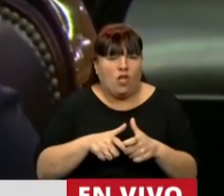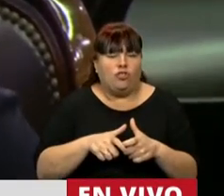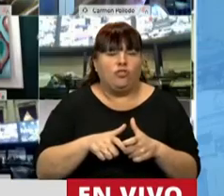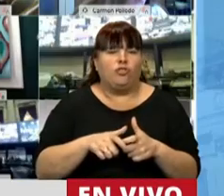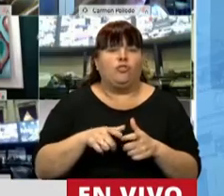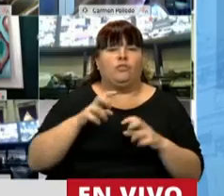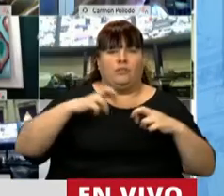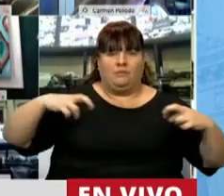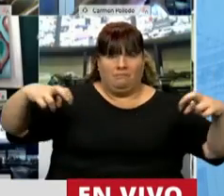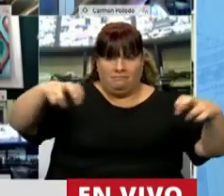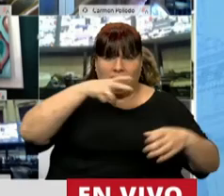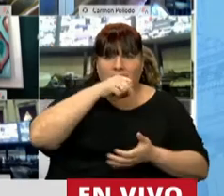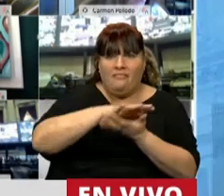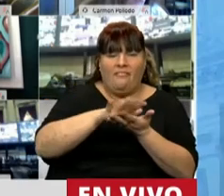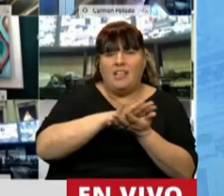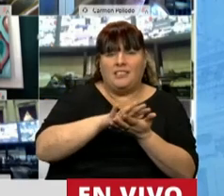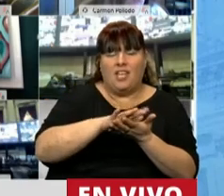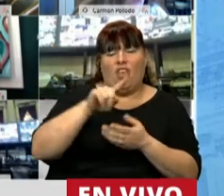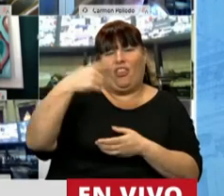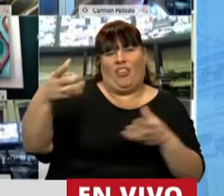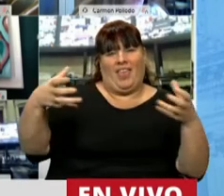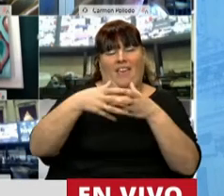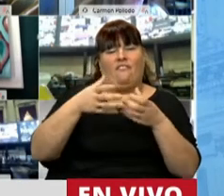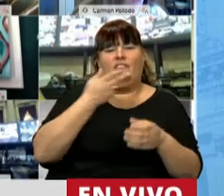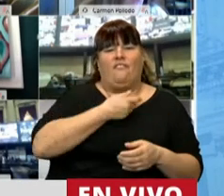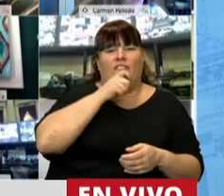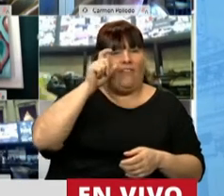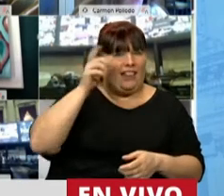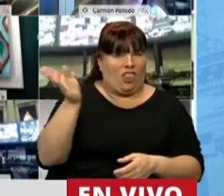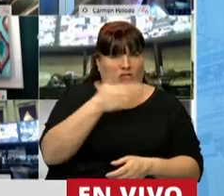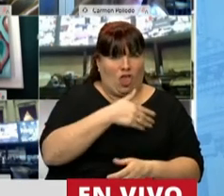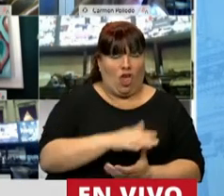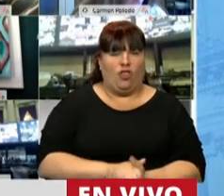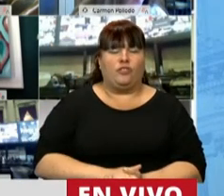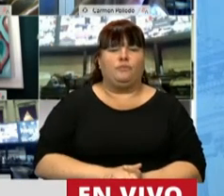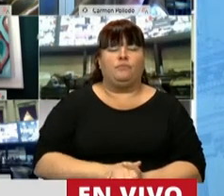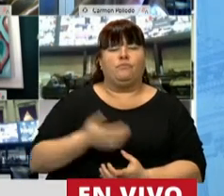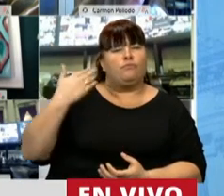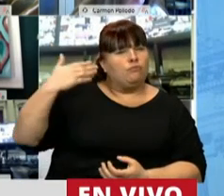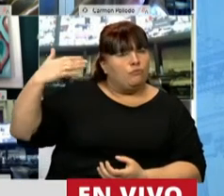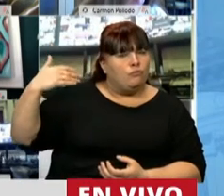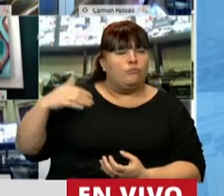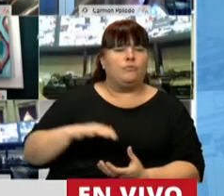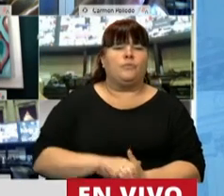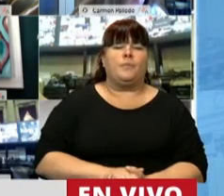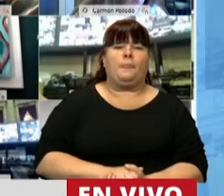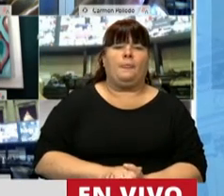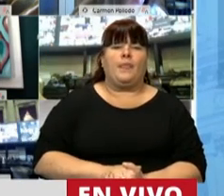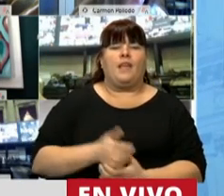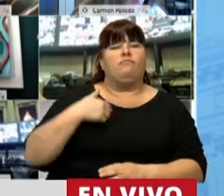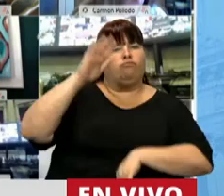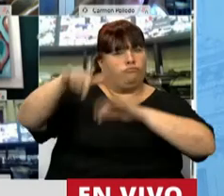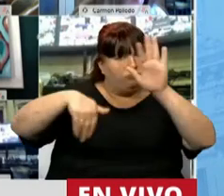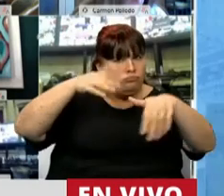las bancas vacías del Frente de Todos. Hace un tiempo los